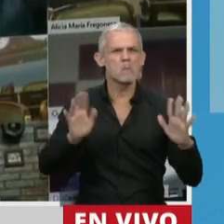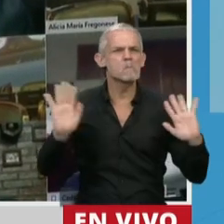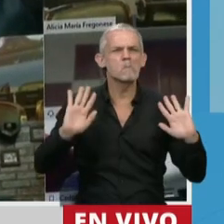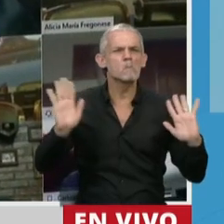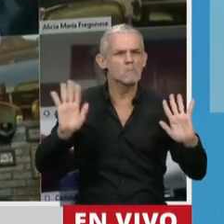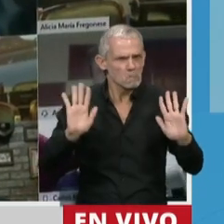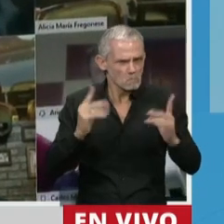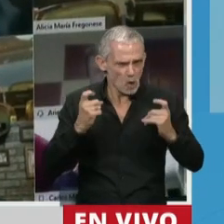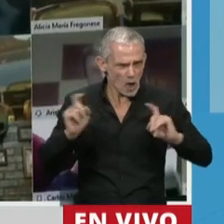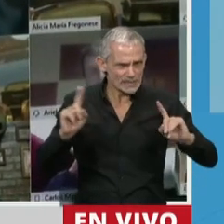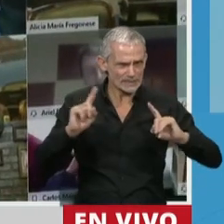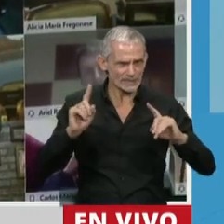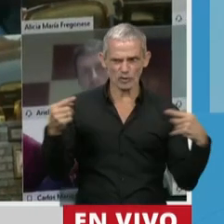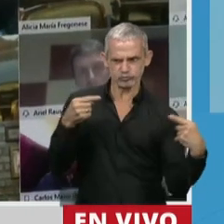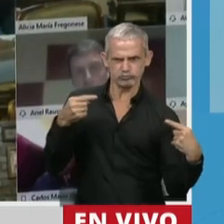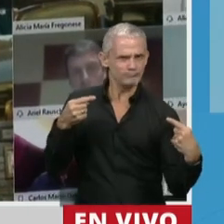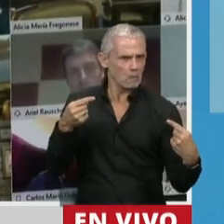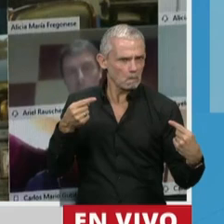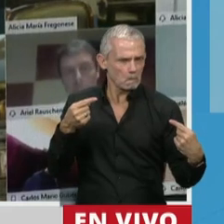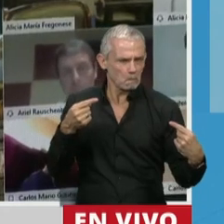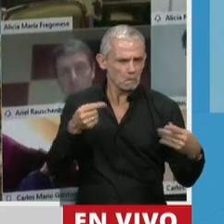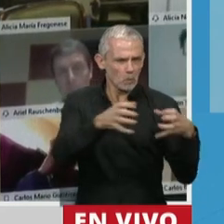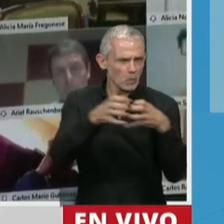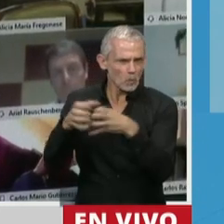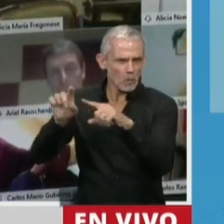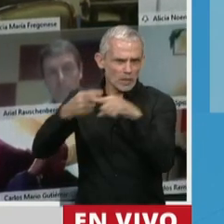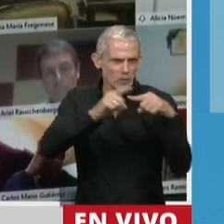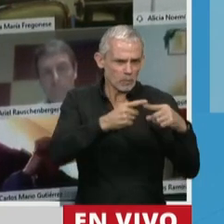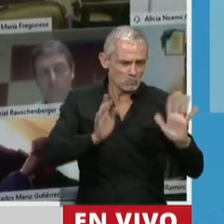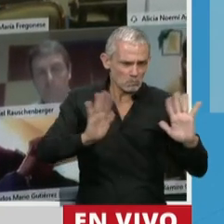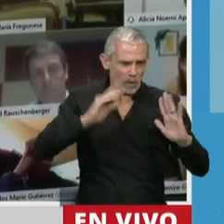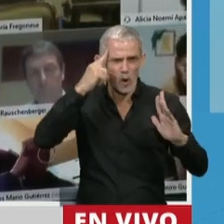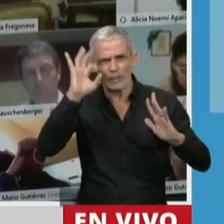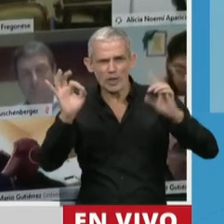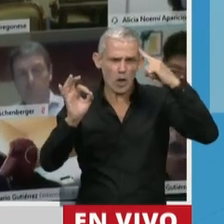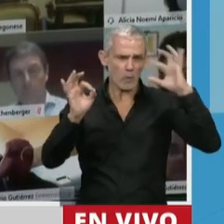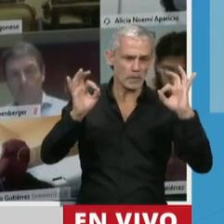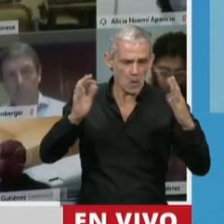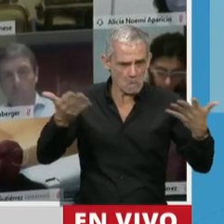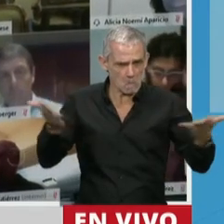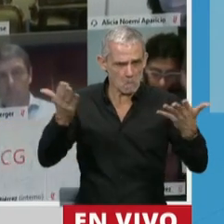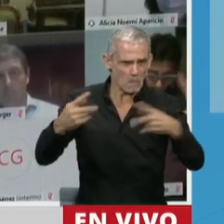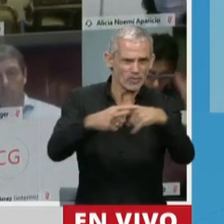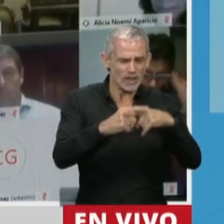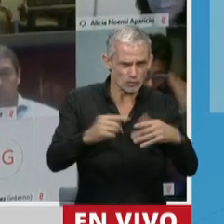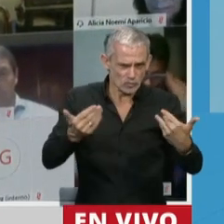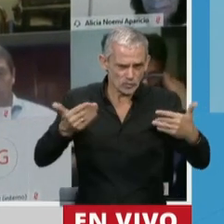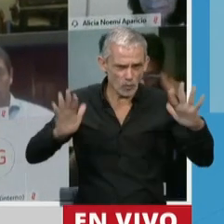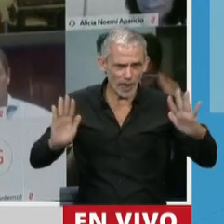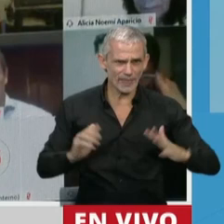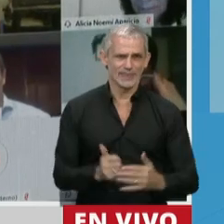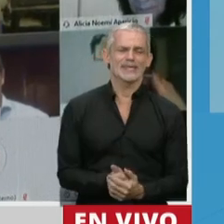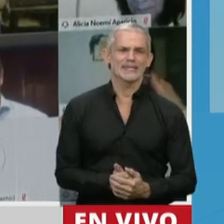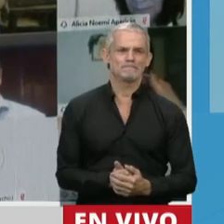enfrentamiento innecesario o enfrentamiento ni siquiera, simplemente poder polemizar y poder discutir todas estas instancias políticamente.